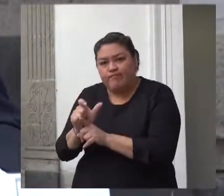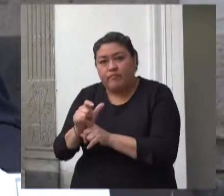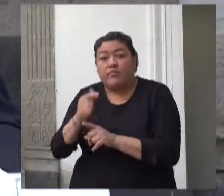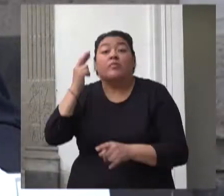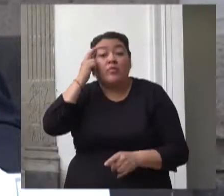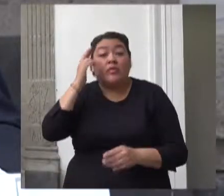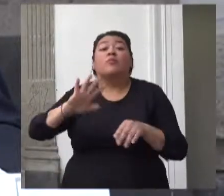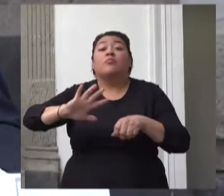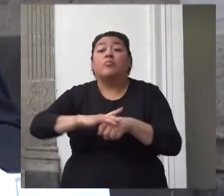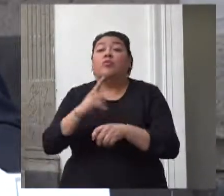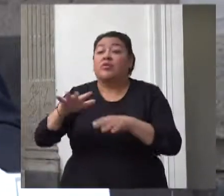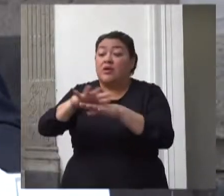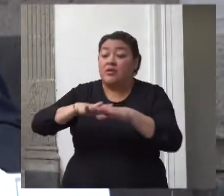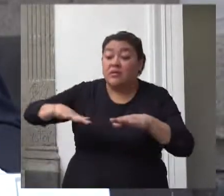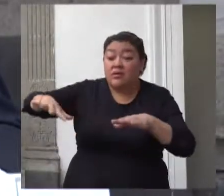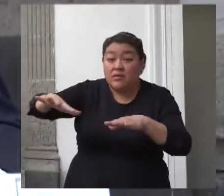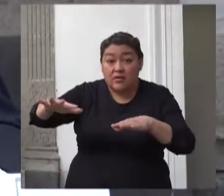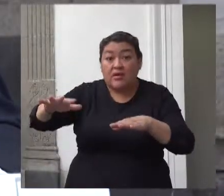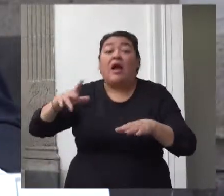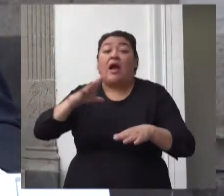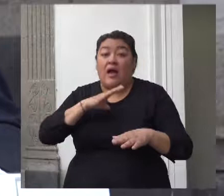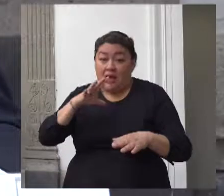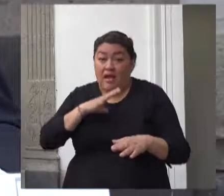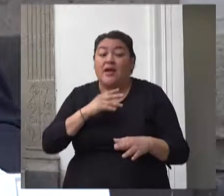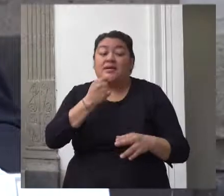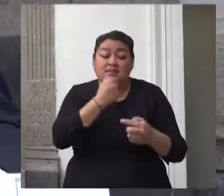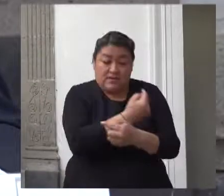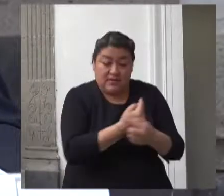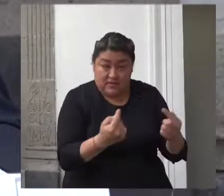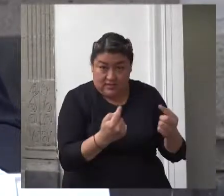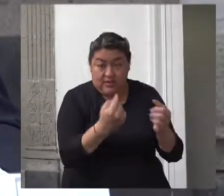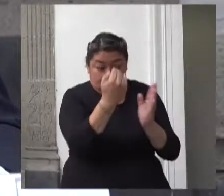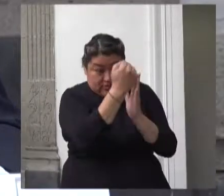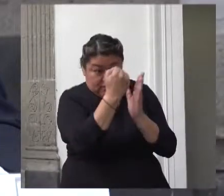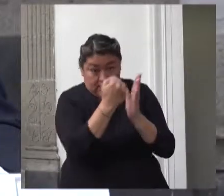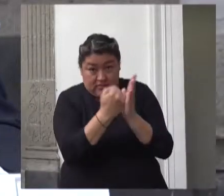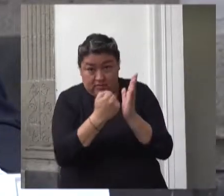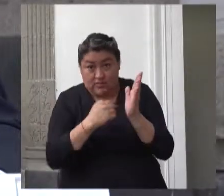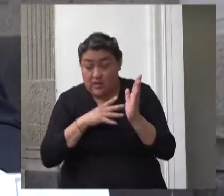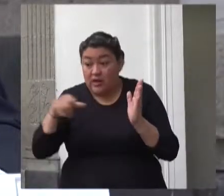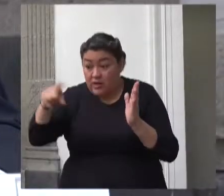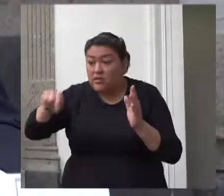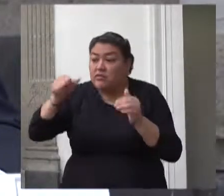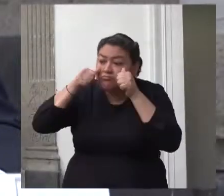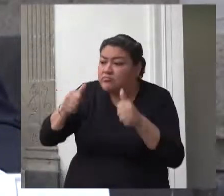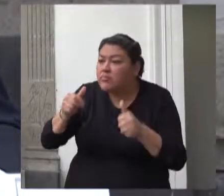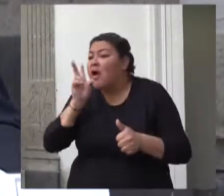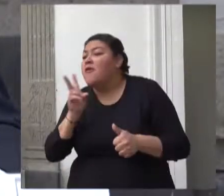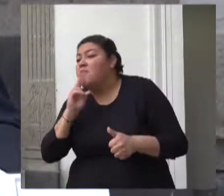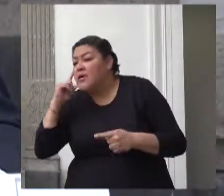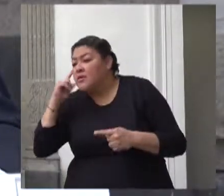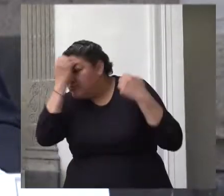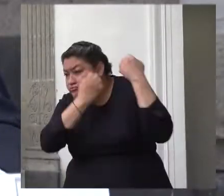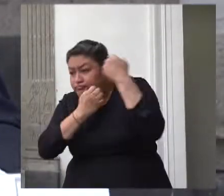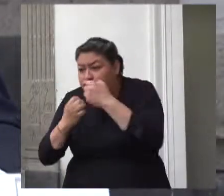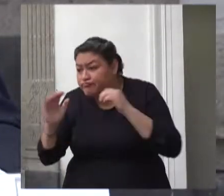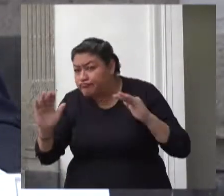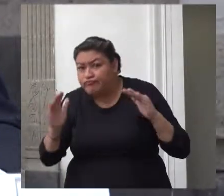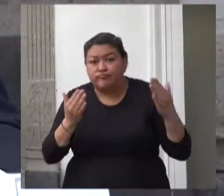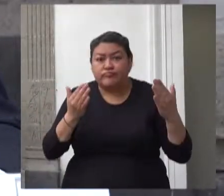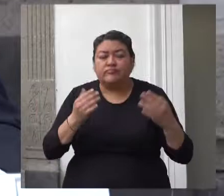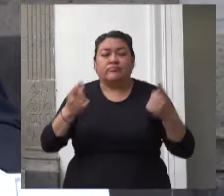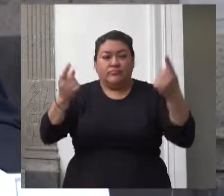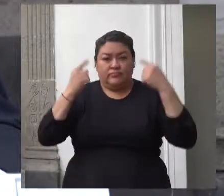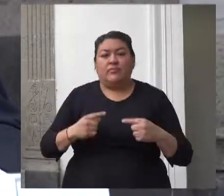servicios para la atención cuidado y desarrollo integral infantil cuarta